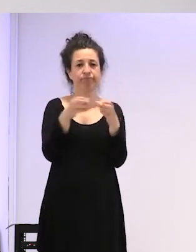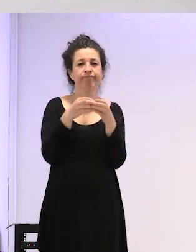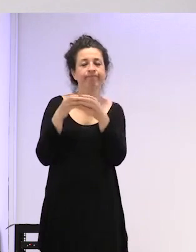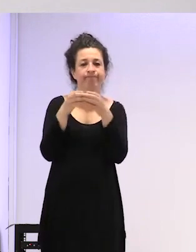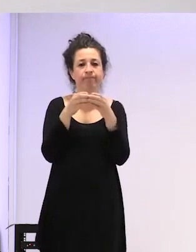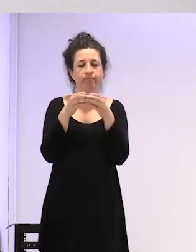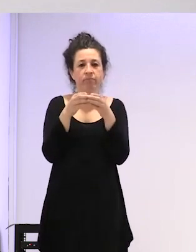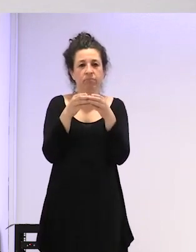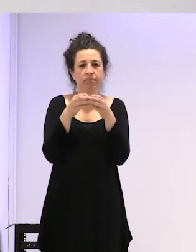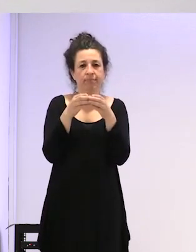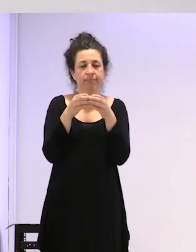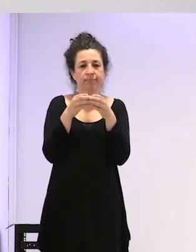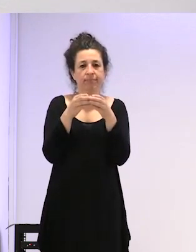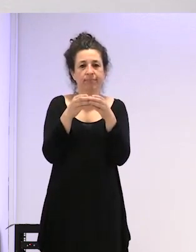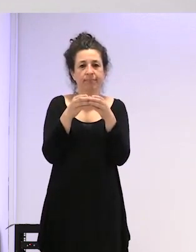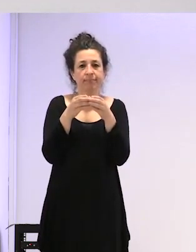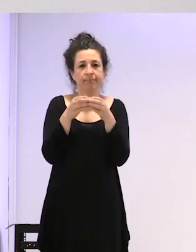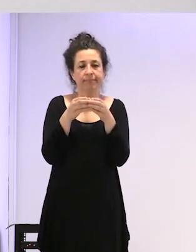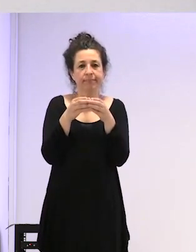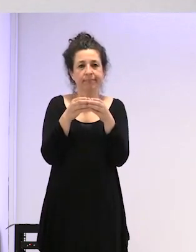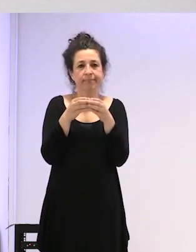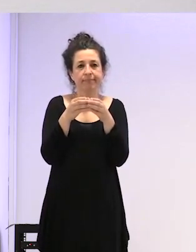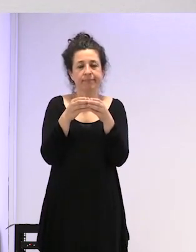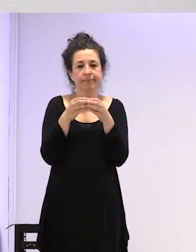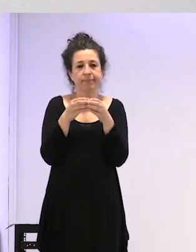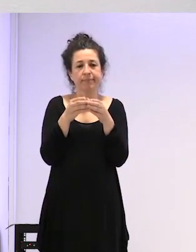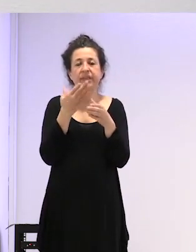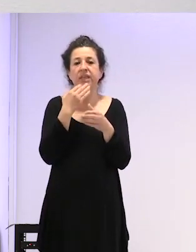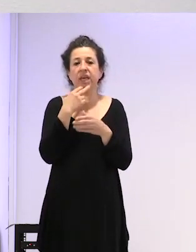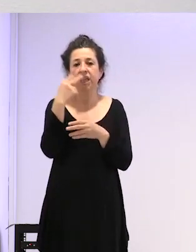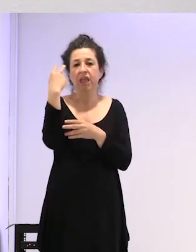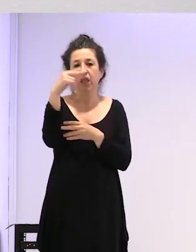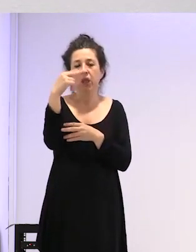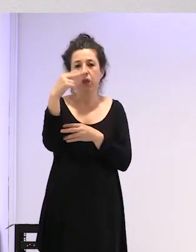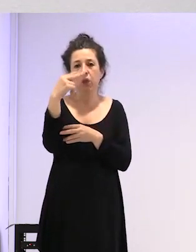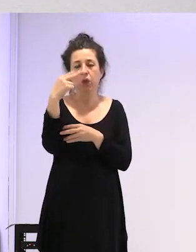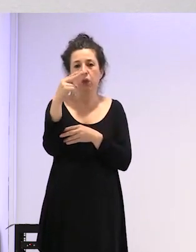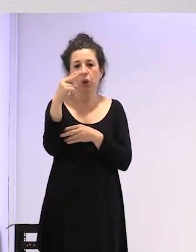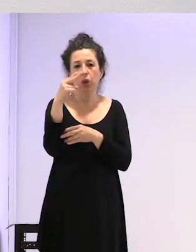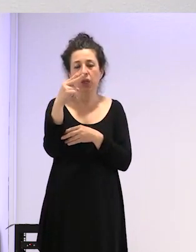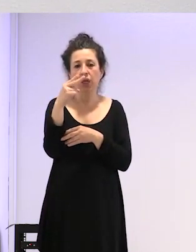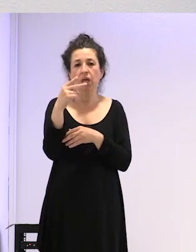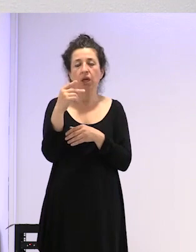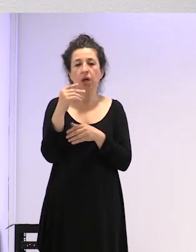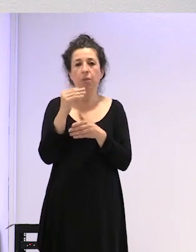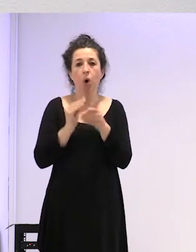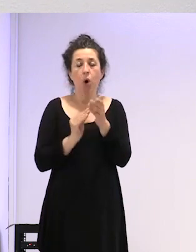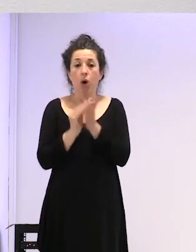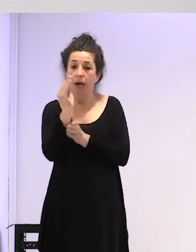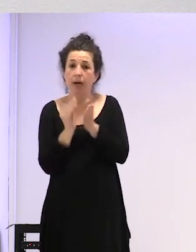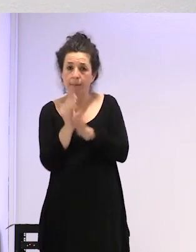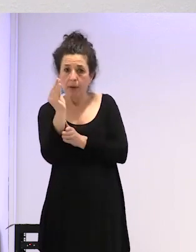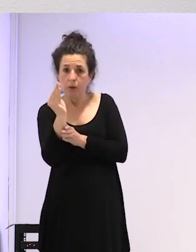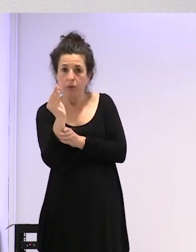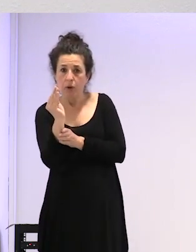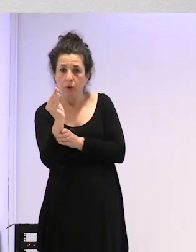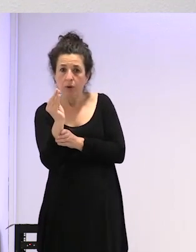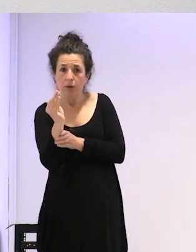bueno nos preocupa que una persona pierda a los doce años el derecho a reproducirse nos preocupa y mucho